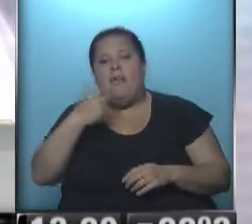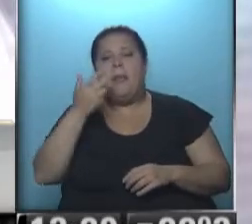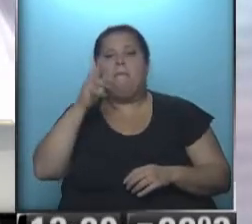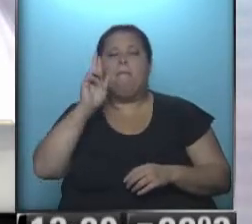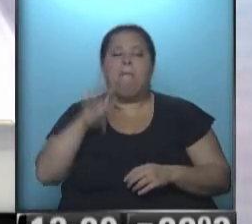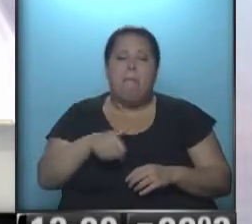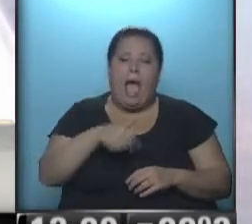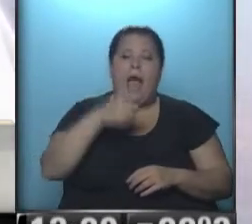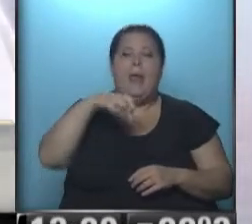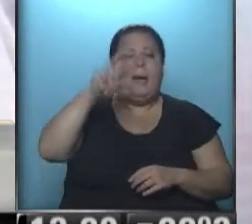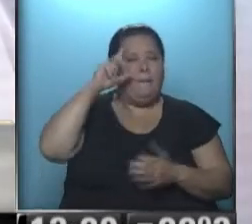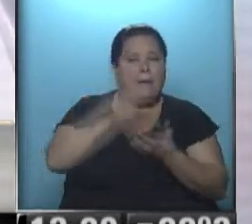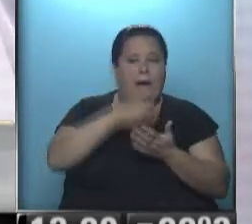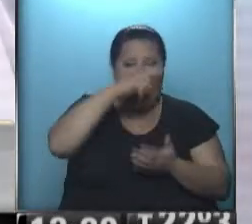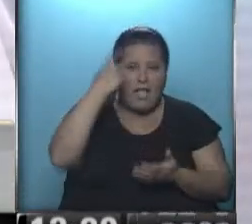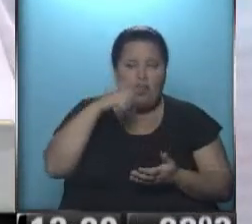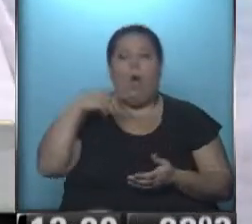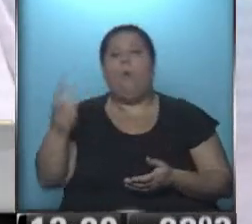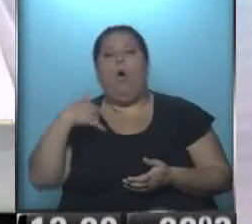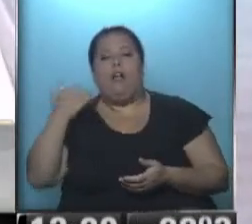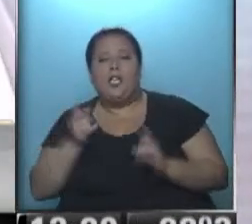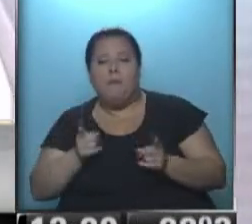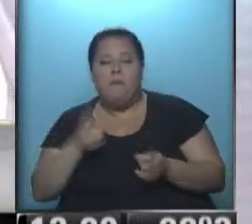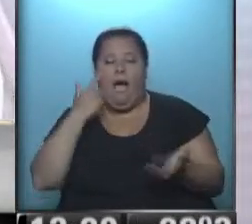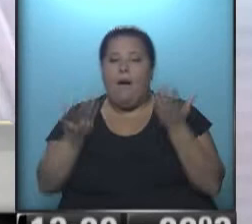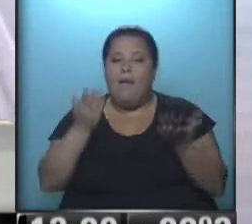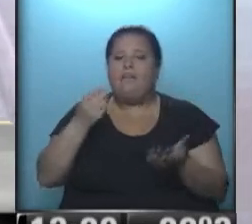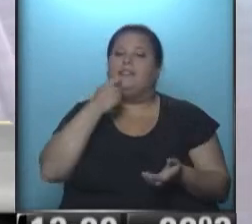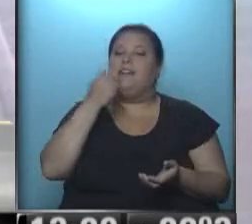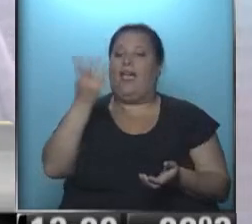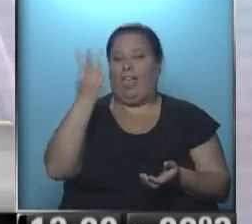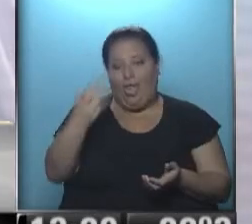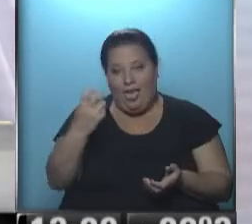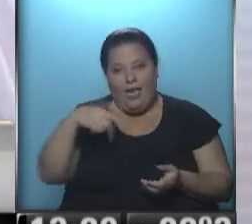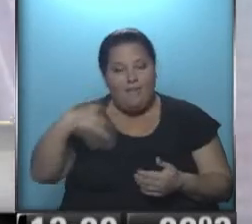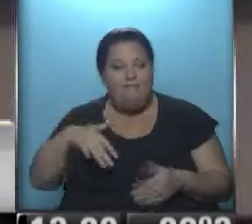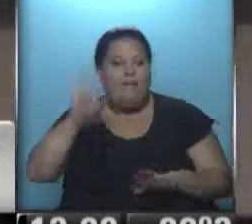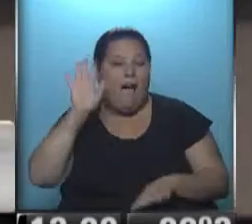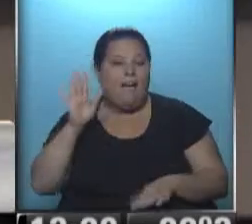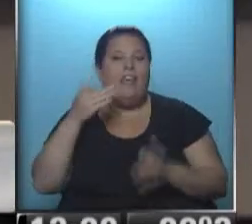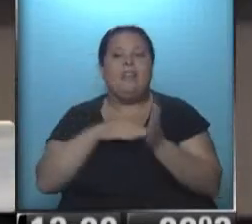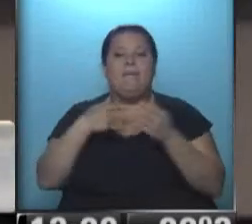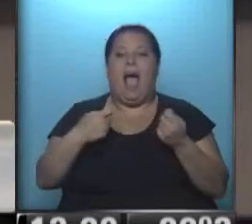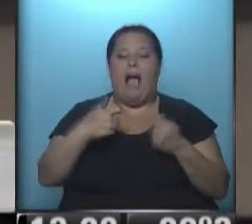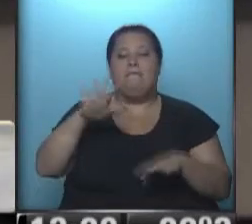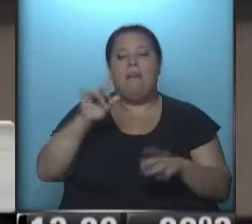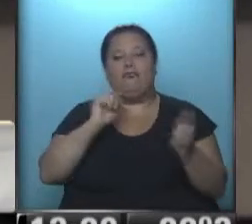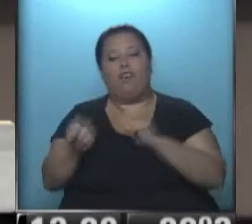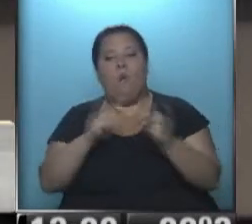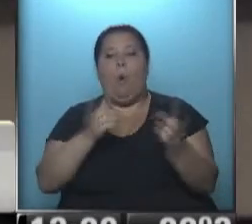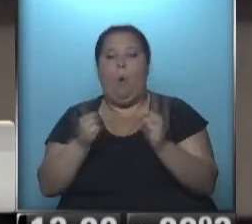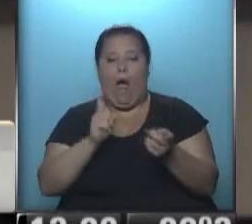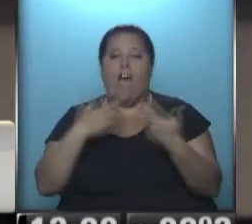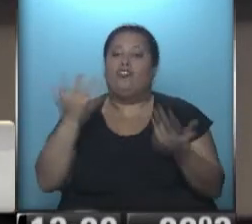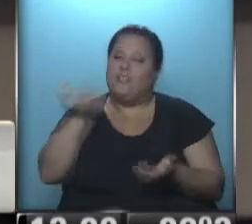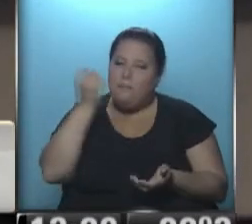prepago nacional o el plan que tiene. Claro. Porque ahí se da cuenta si efectivamente en función de los consumos que uno tiene le conviene más una alternativa a otra. Entonces,